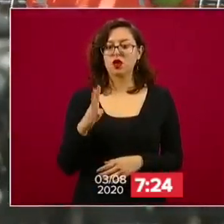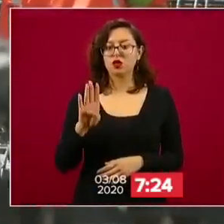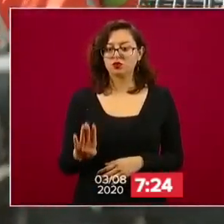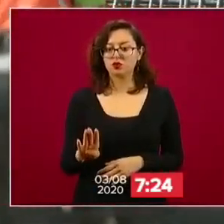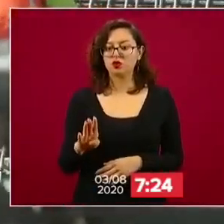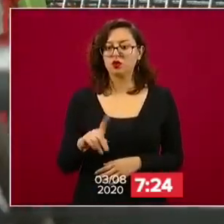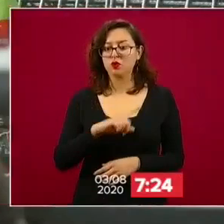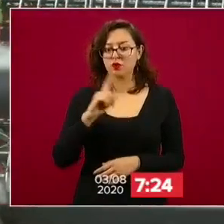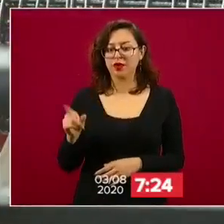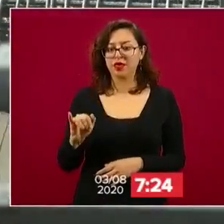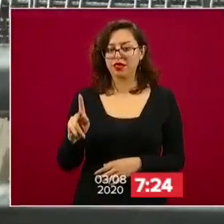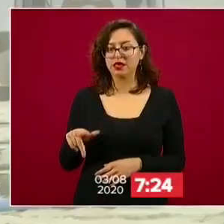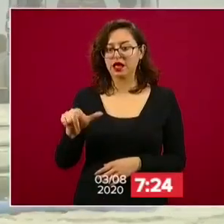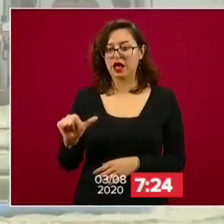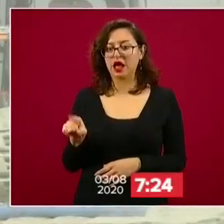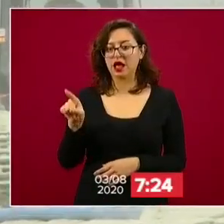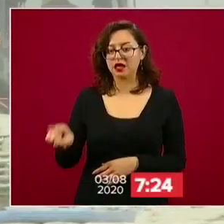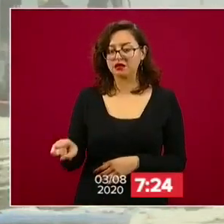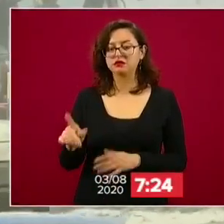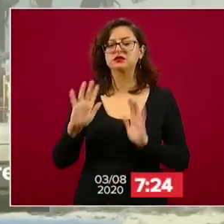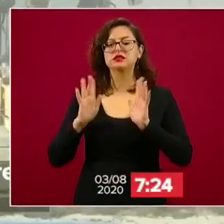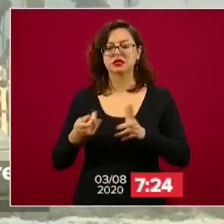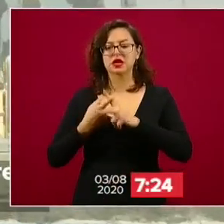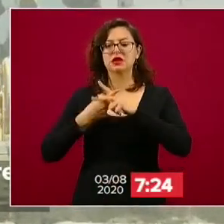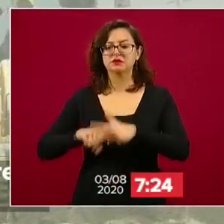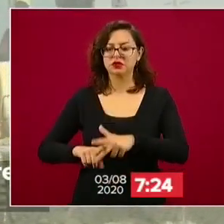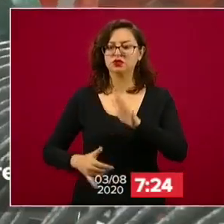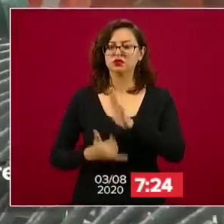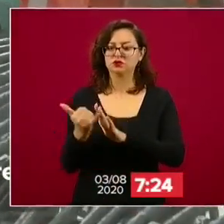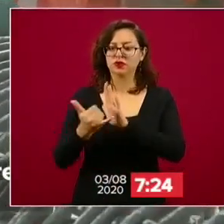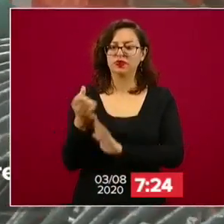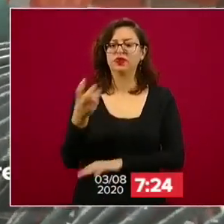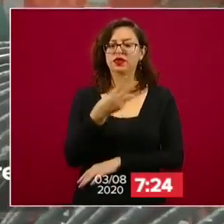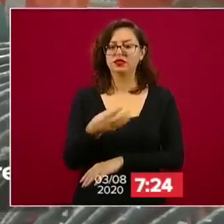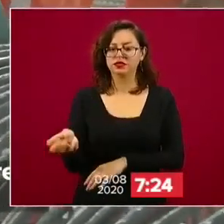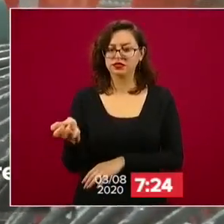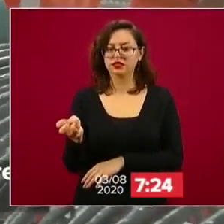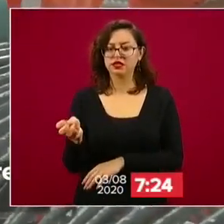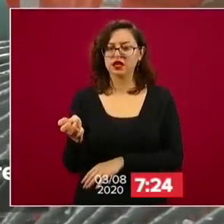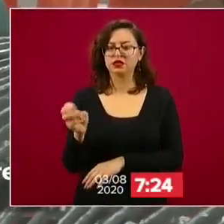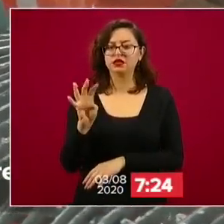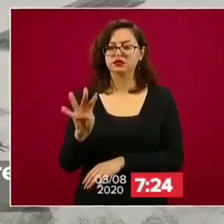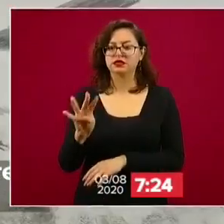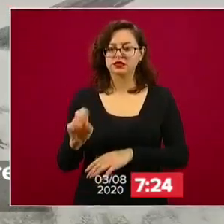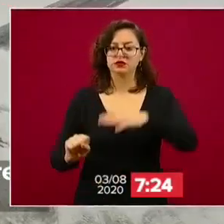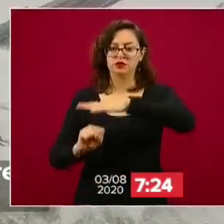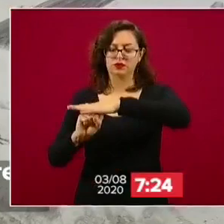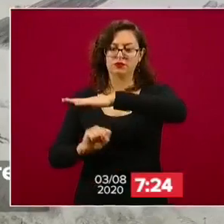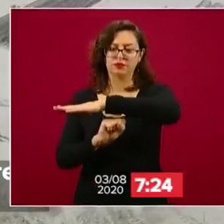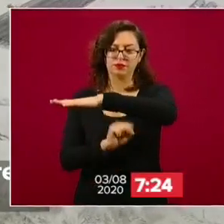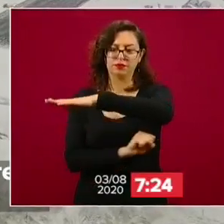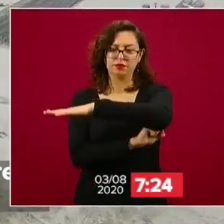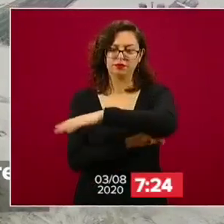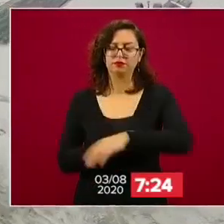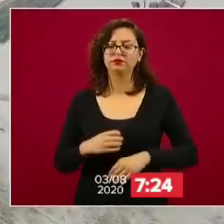empresa ICA Fluor, ha llevado a cabo la construcción de 319 pilas de 2,164.